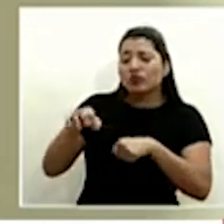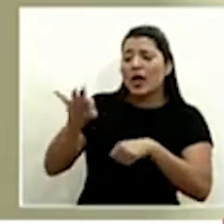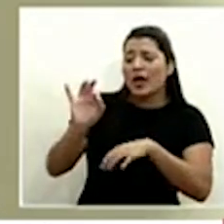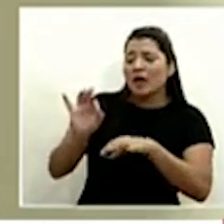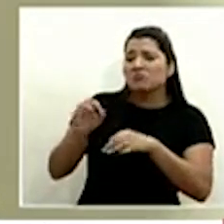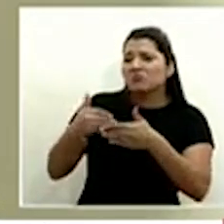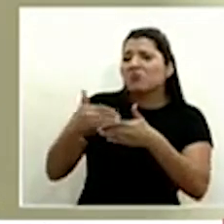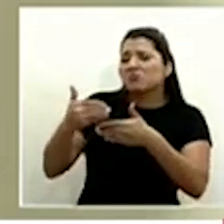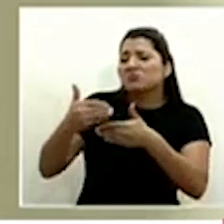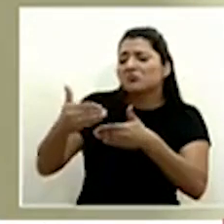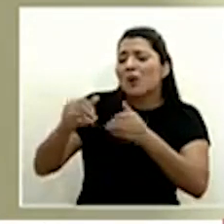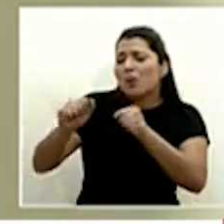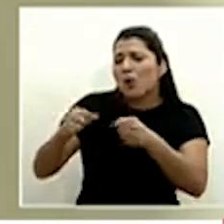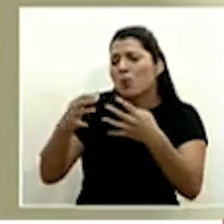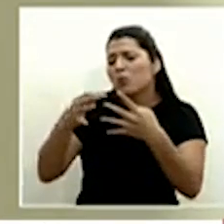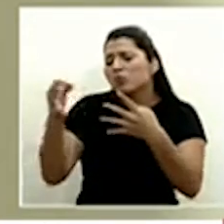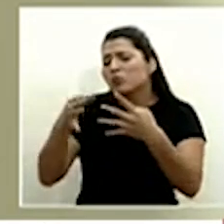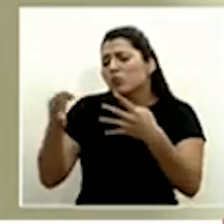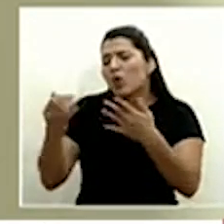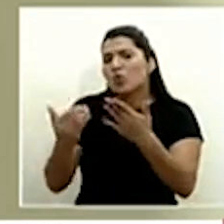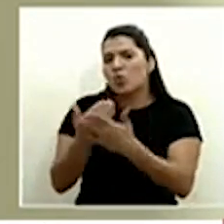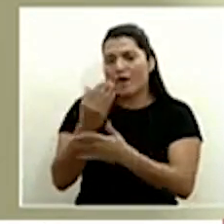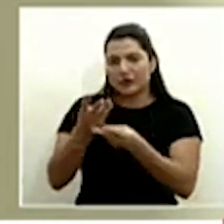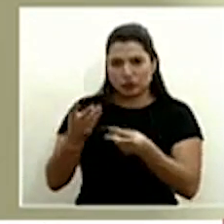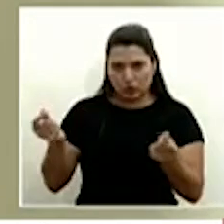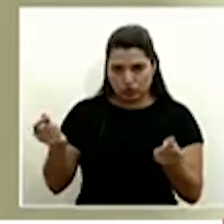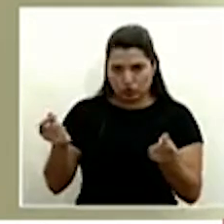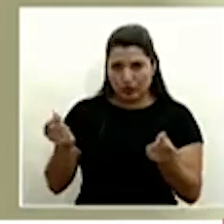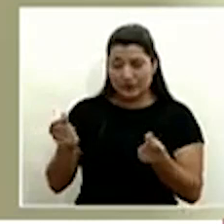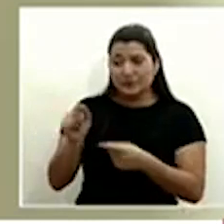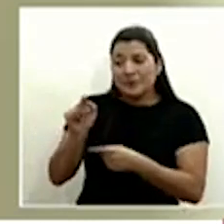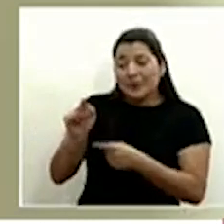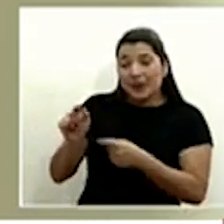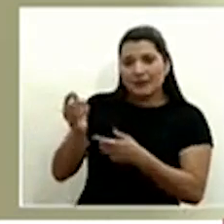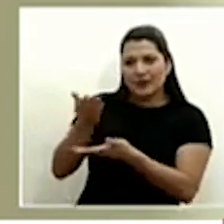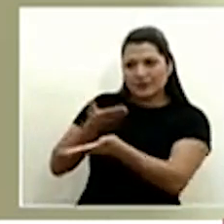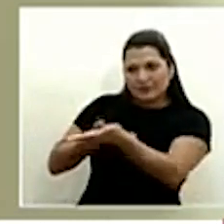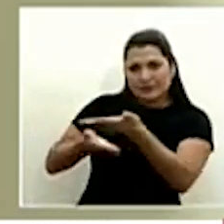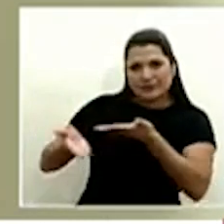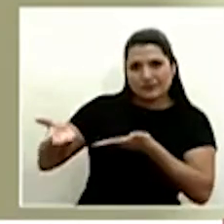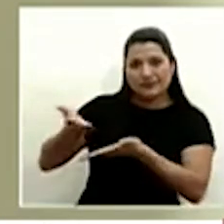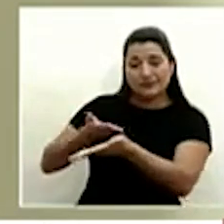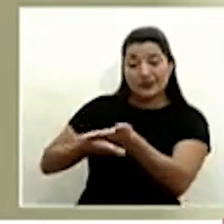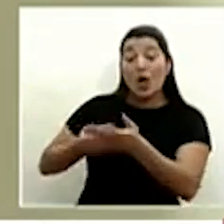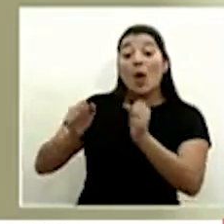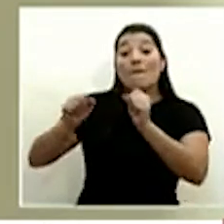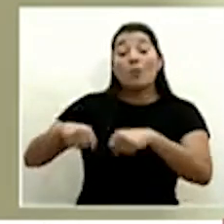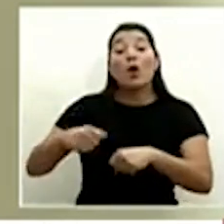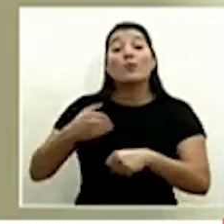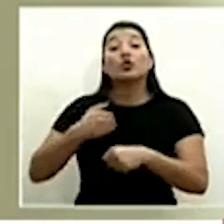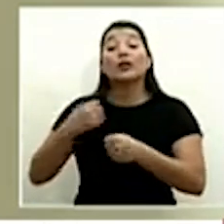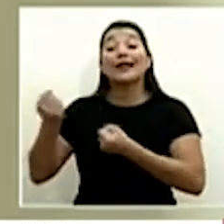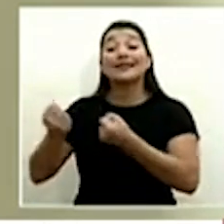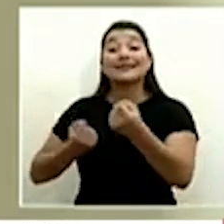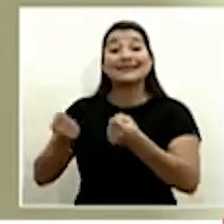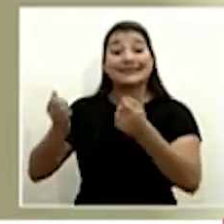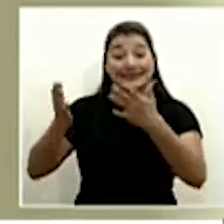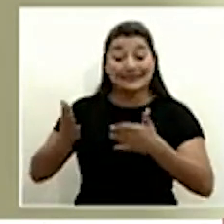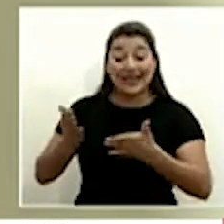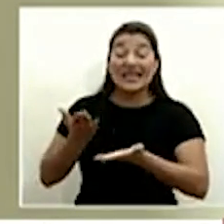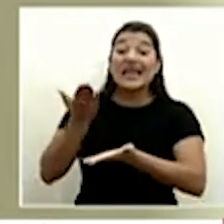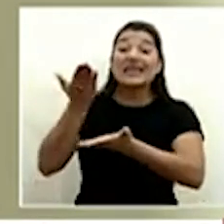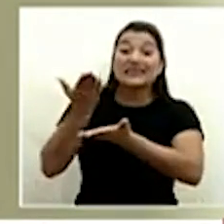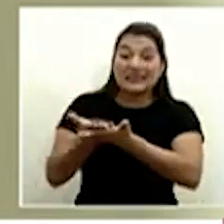Esa reciprocidad que significa en realidad que vamos a tener a transportistas llegar a lugares descargar